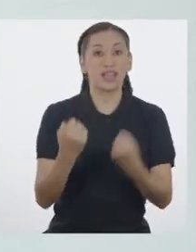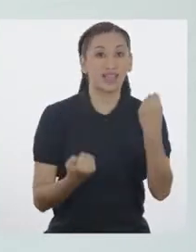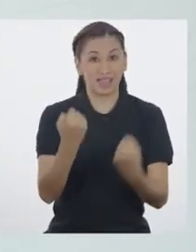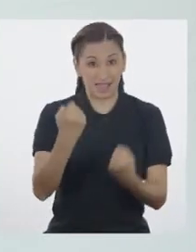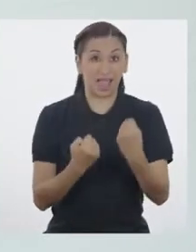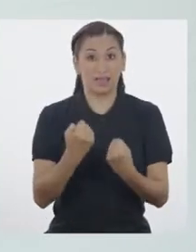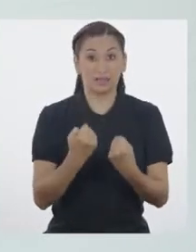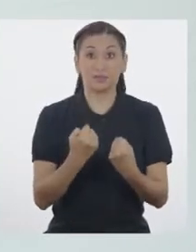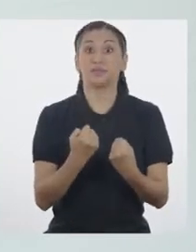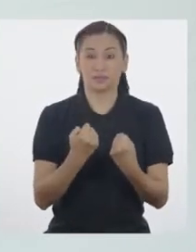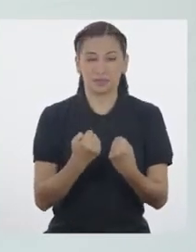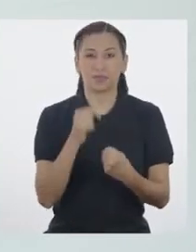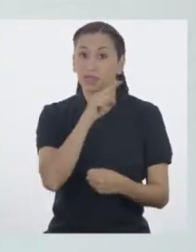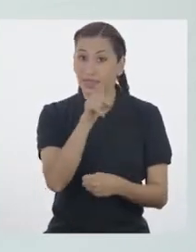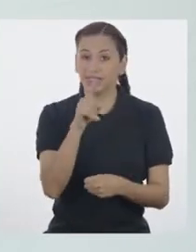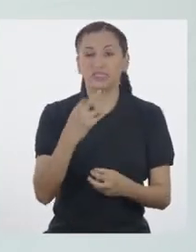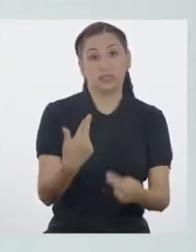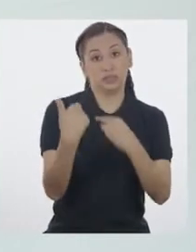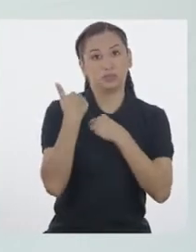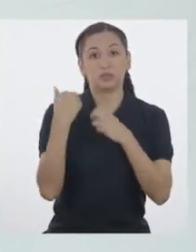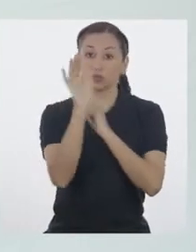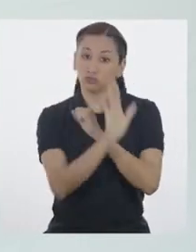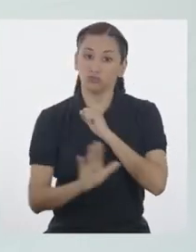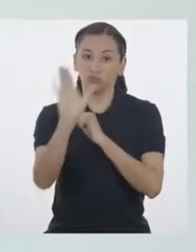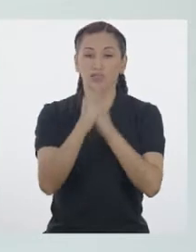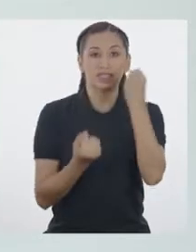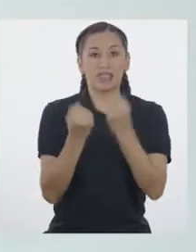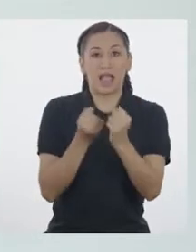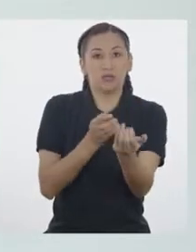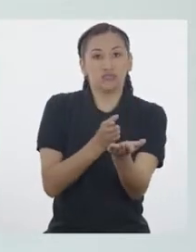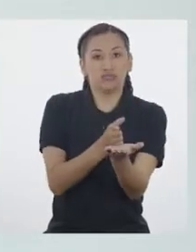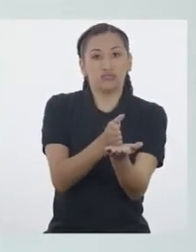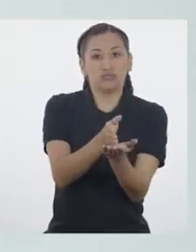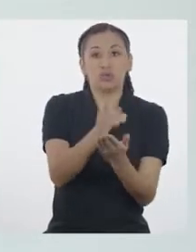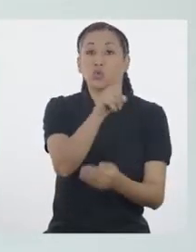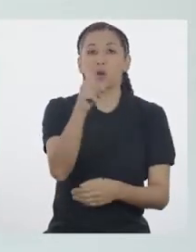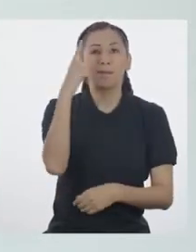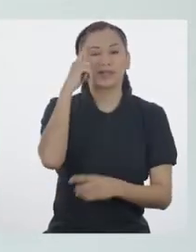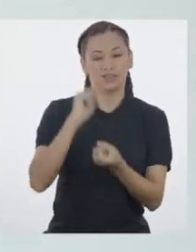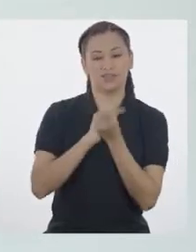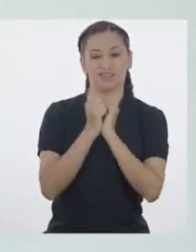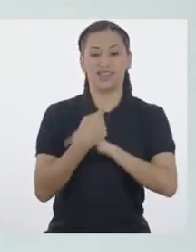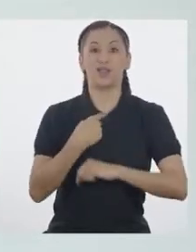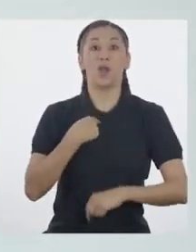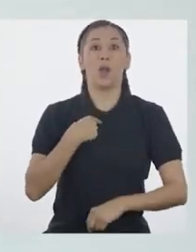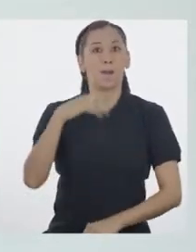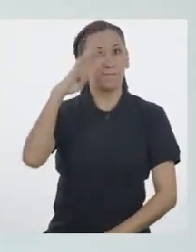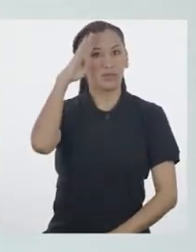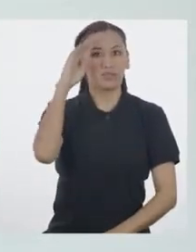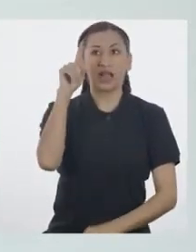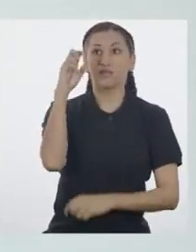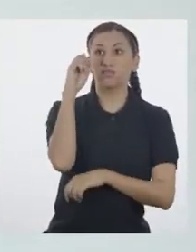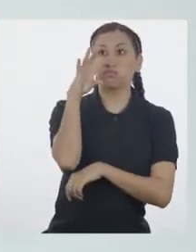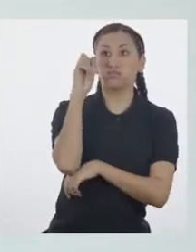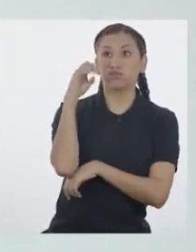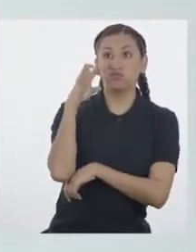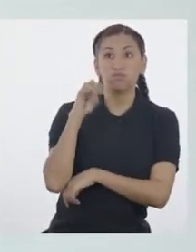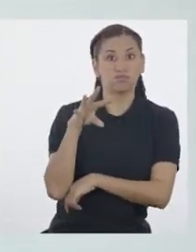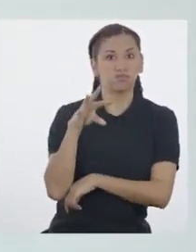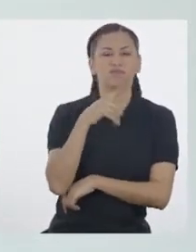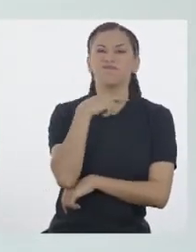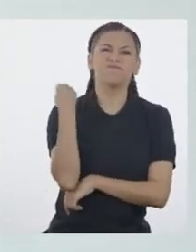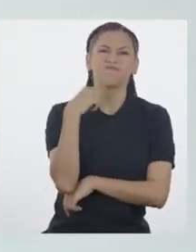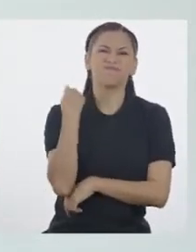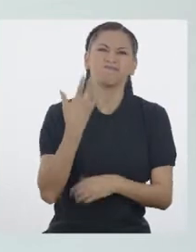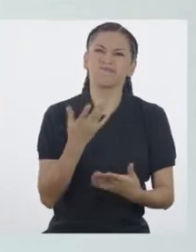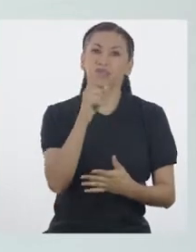ellos están a cargo de dirigir el tránsito y protegernos como ciudadanos. Vamos a imaginar que somos policías. Un semáforo está mal logrado y tenemos